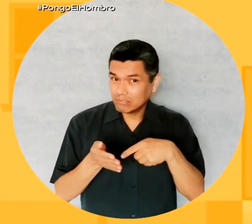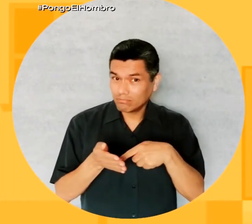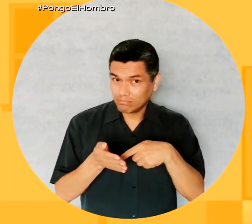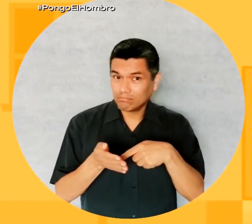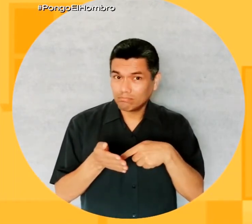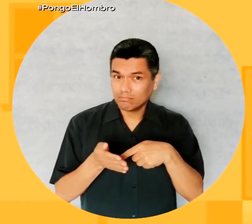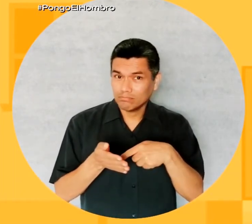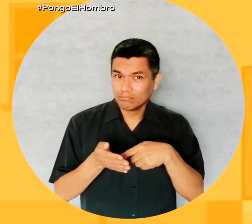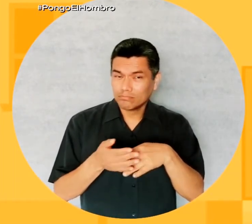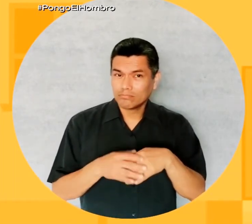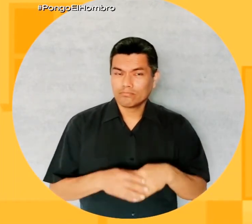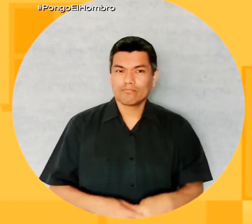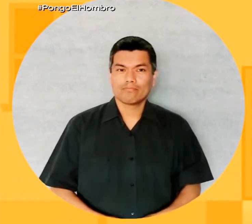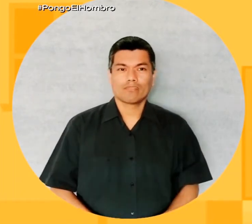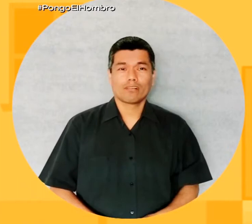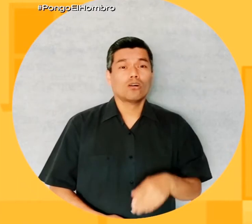¿Tienes sencillo?